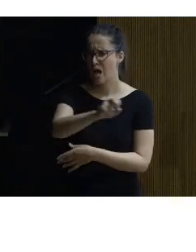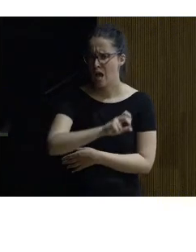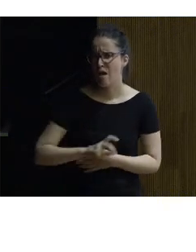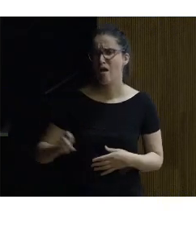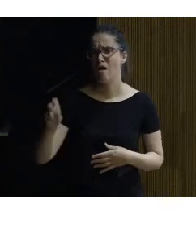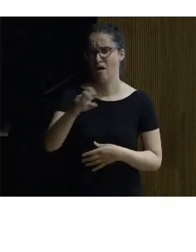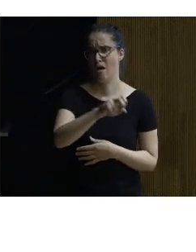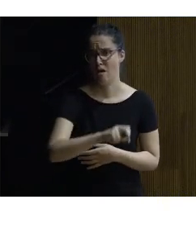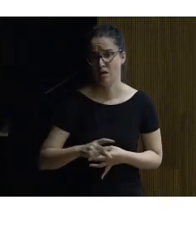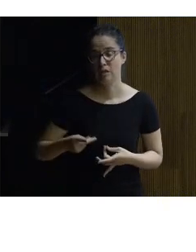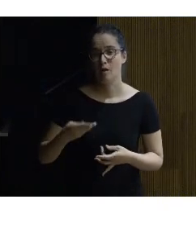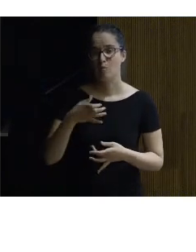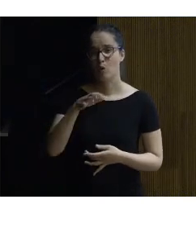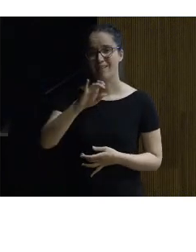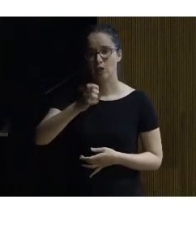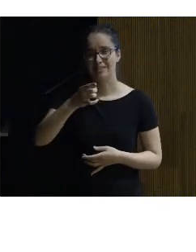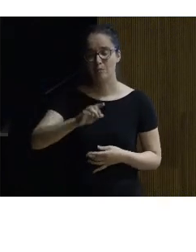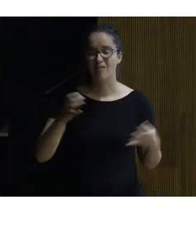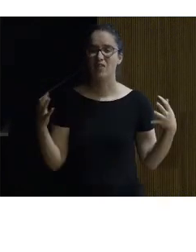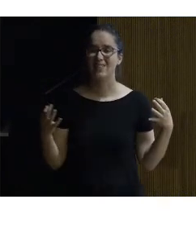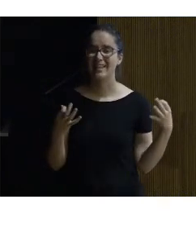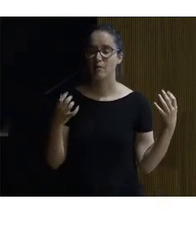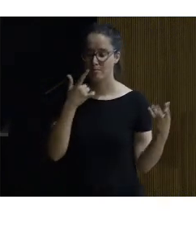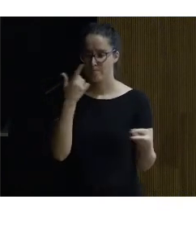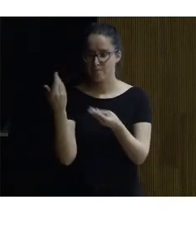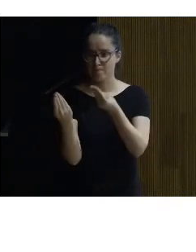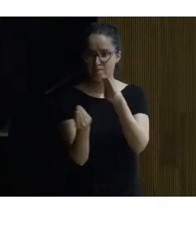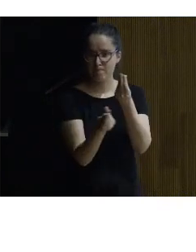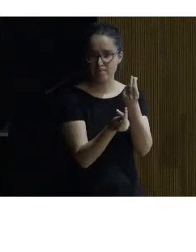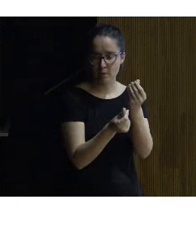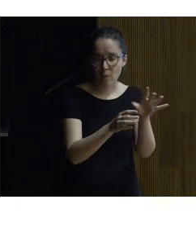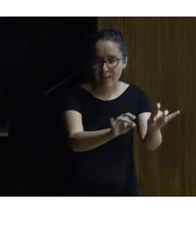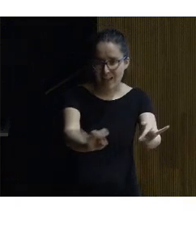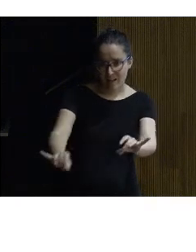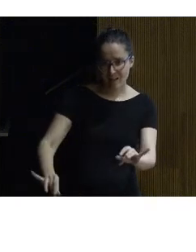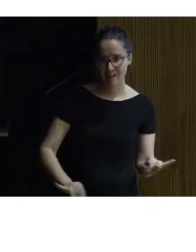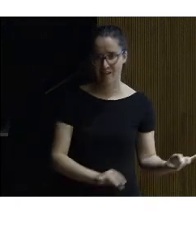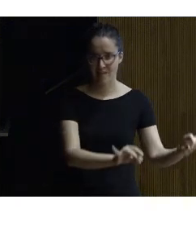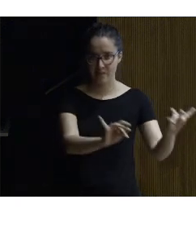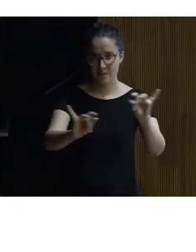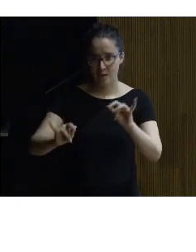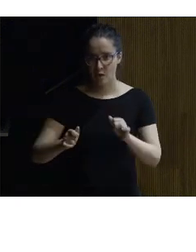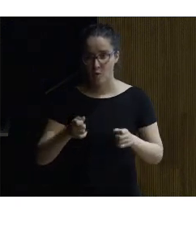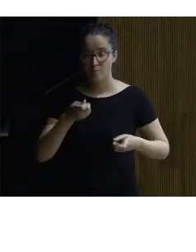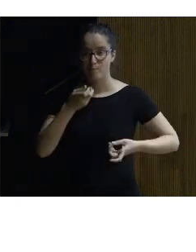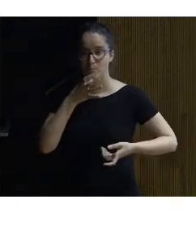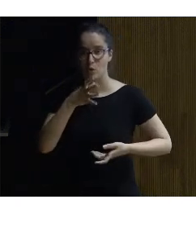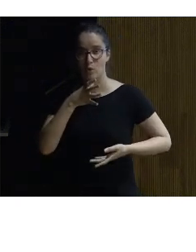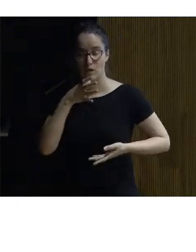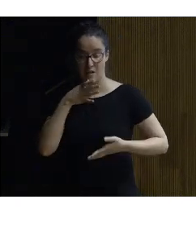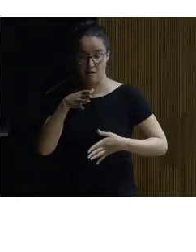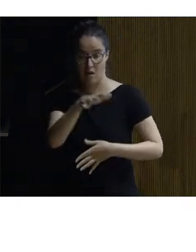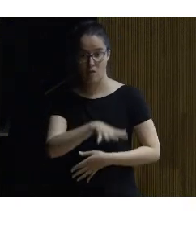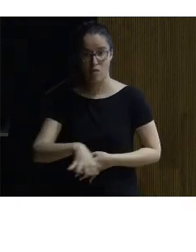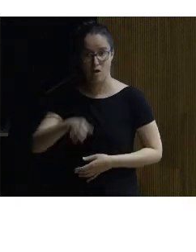pasea por ellas en Burdeos también se perciben con las yemas de los dedos porque salpicando el casco